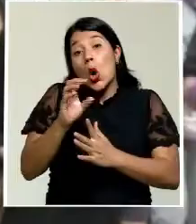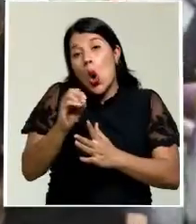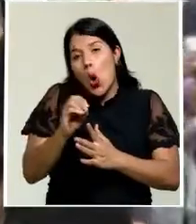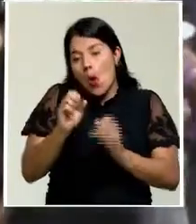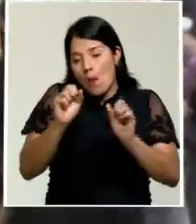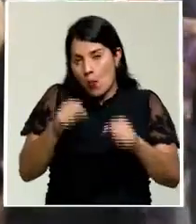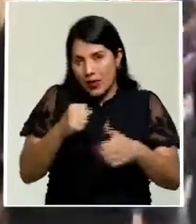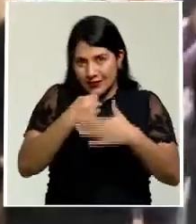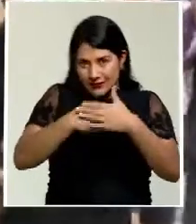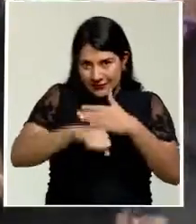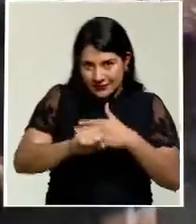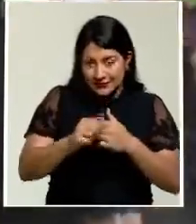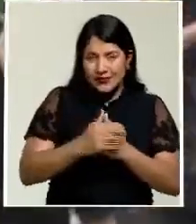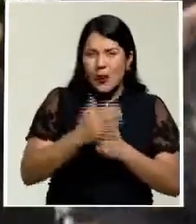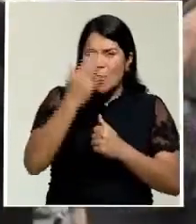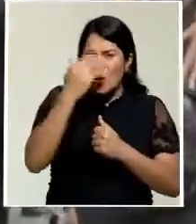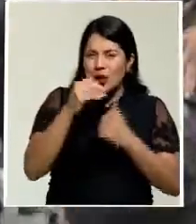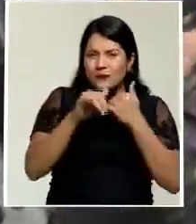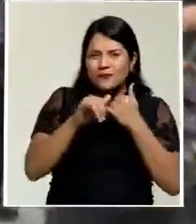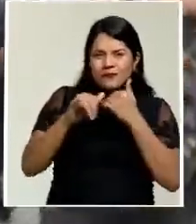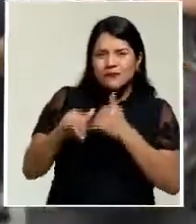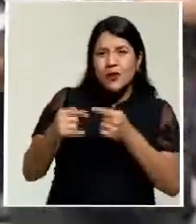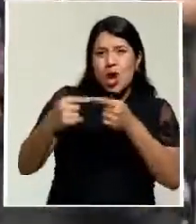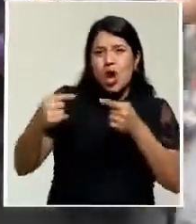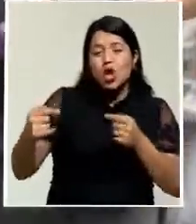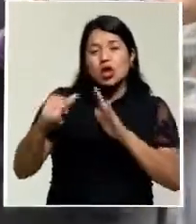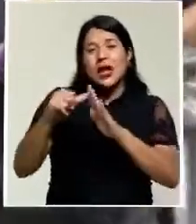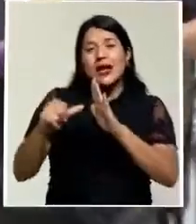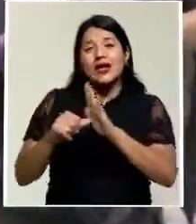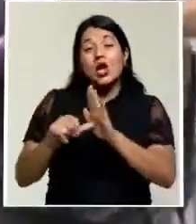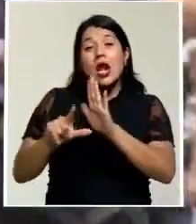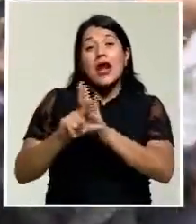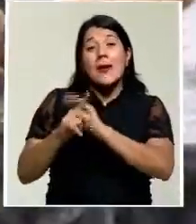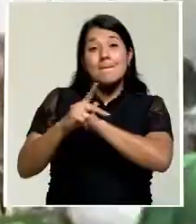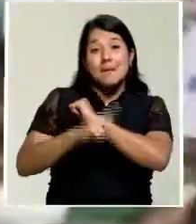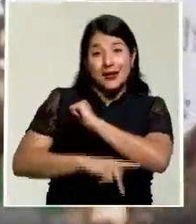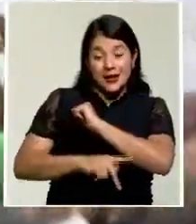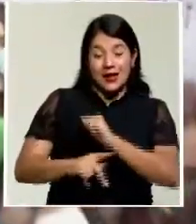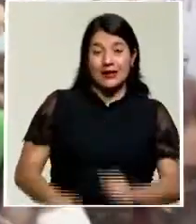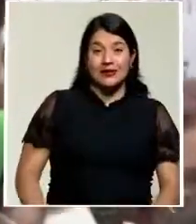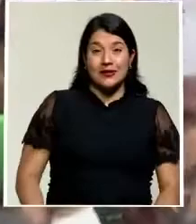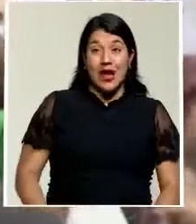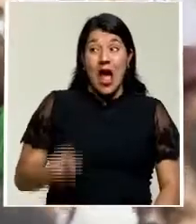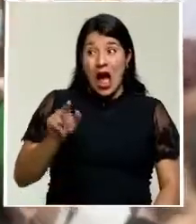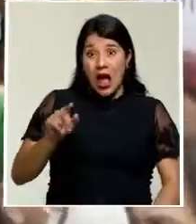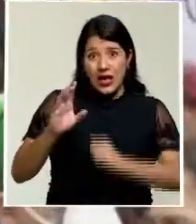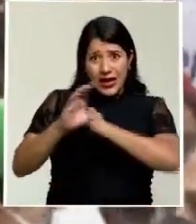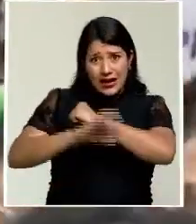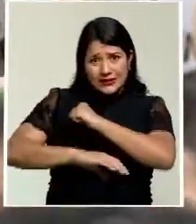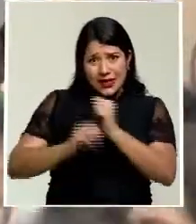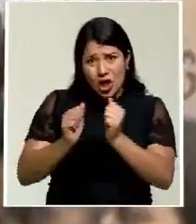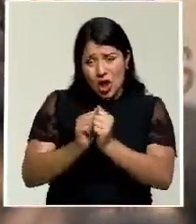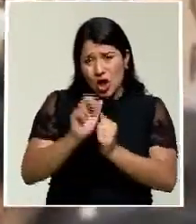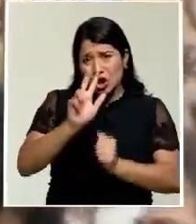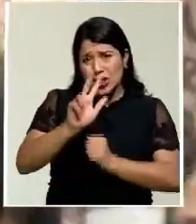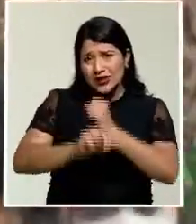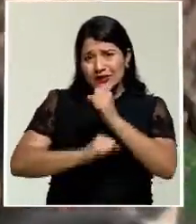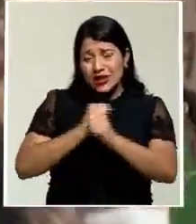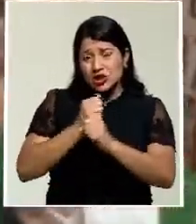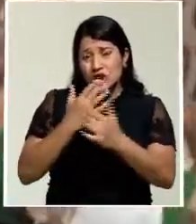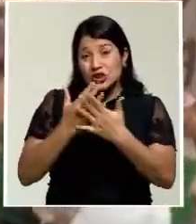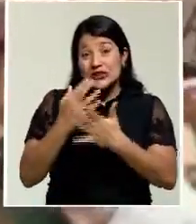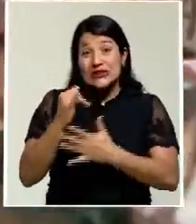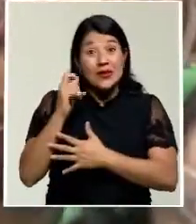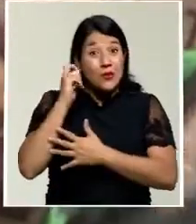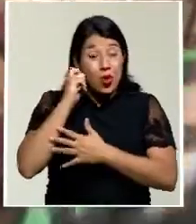de un recurso de inconstitucionalidad contra artículos del Código Penal del Estado de Coahuila que castigaban con hasta tres años de prisión a mujeres que